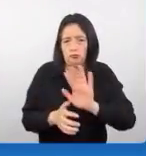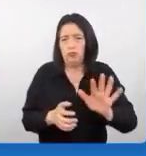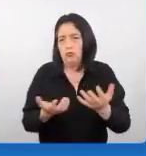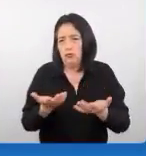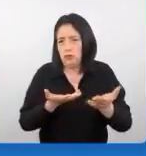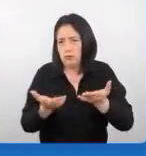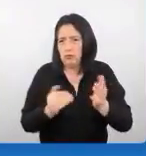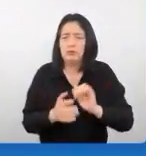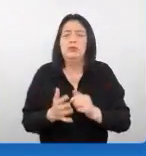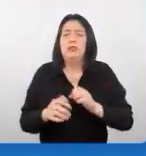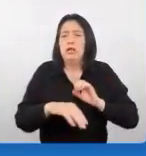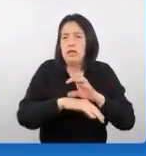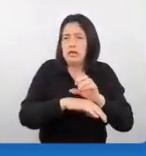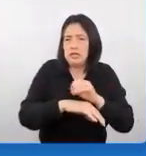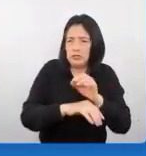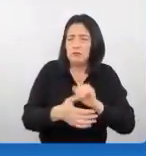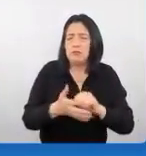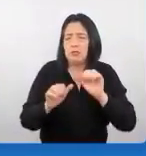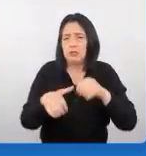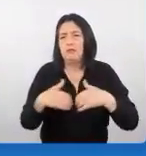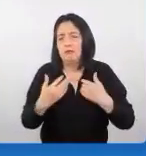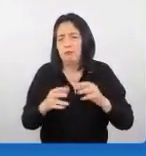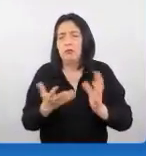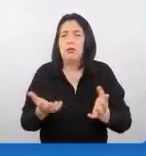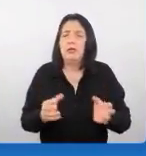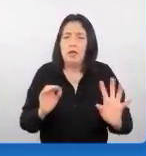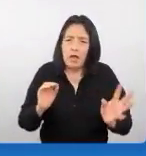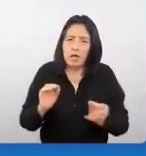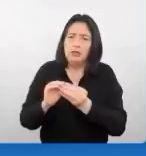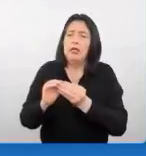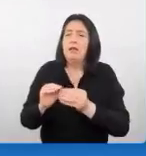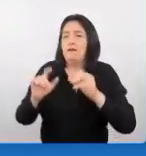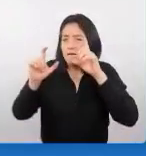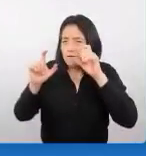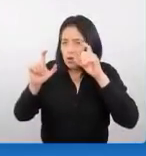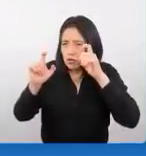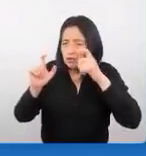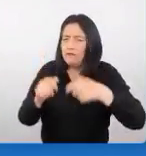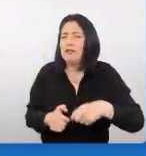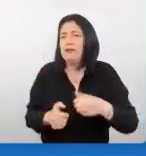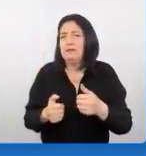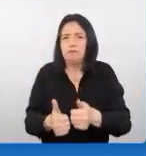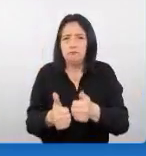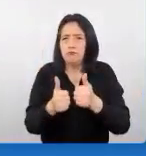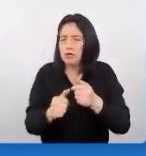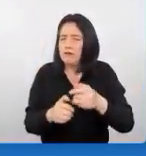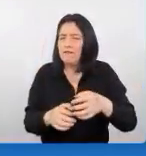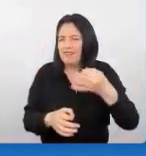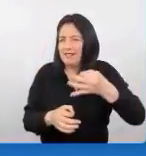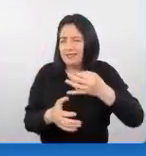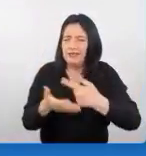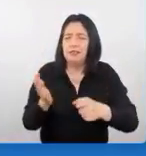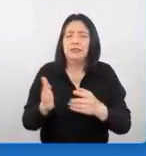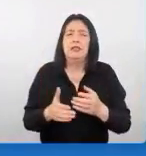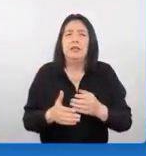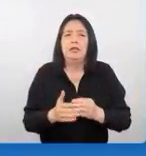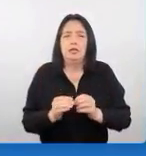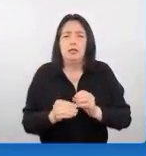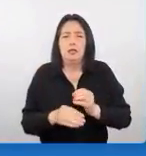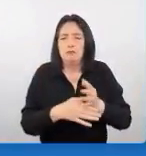se les recomienda también que puedan incluir fotografías de alta calidad que les compartan fotografías